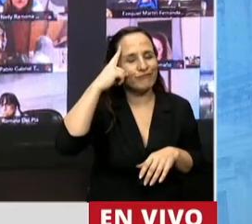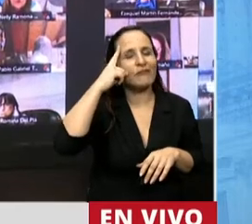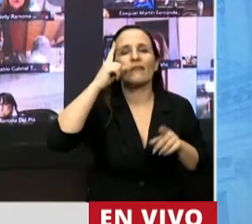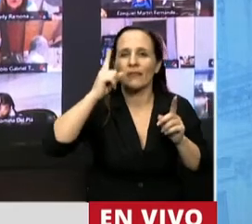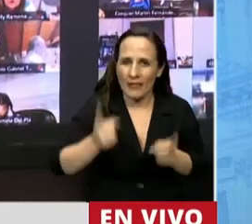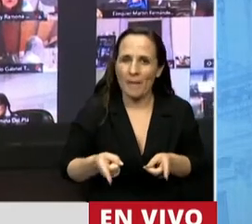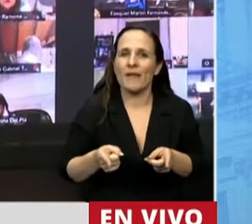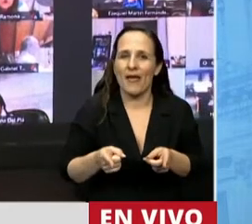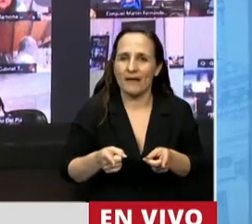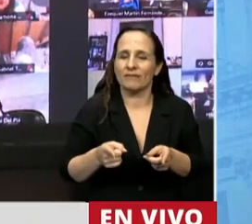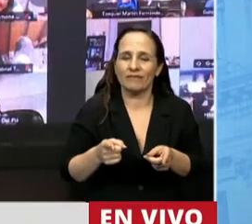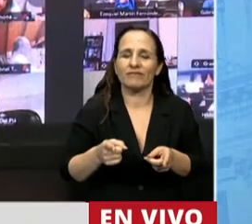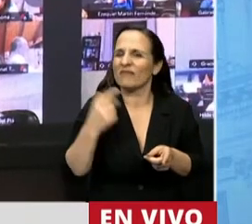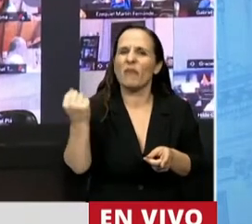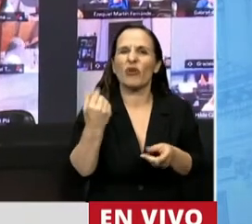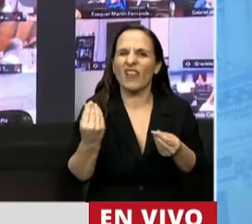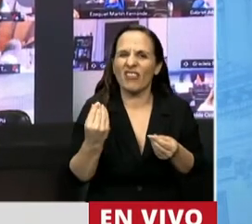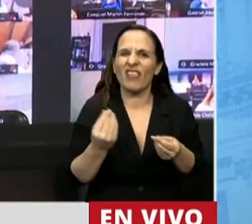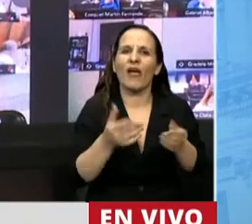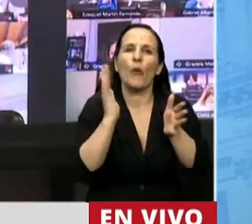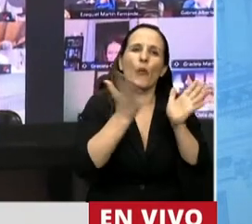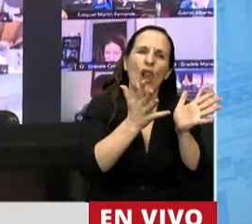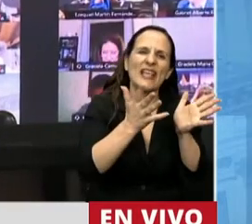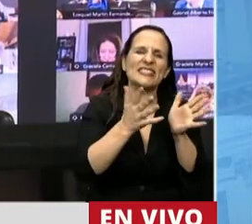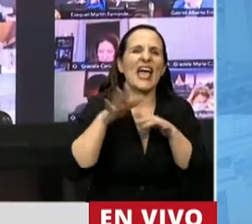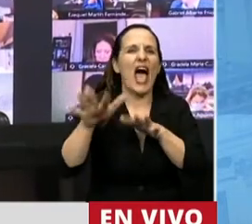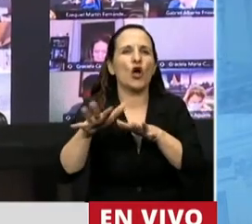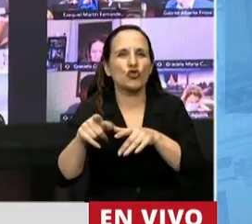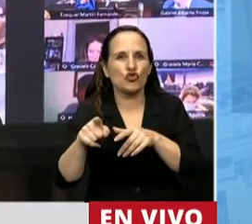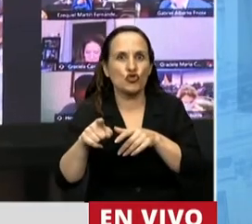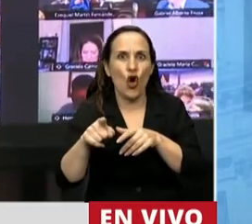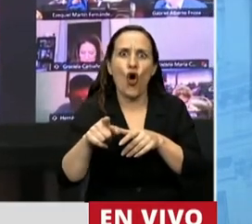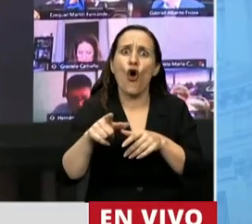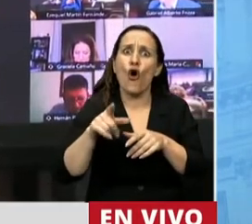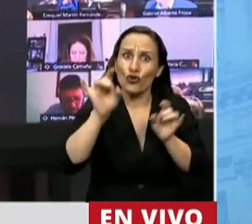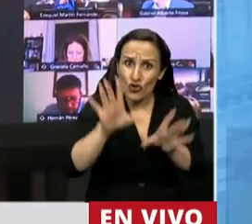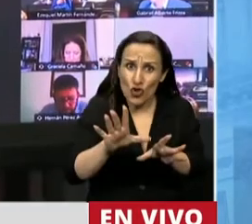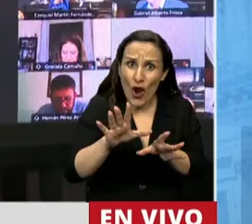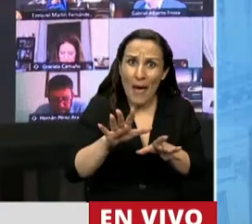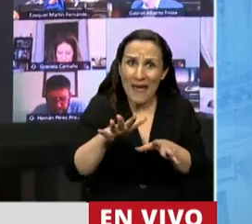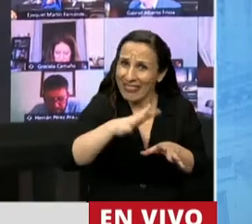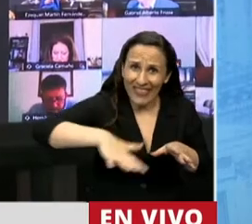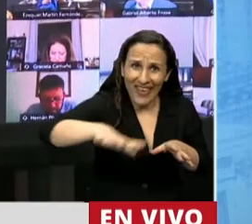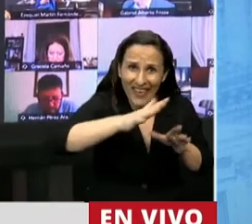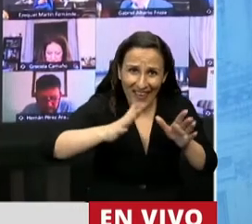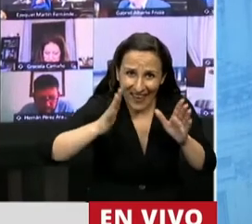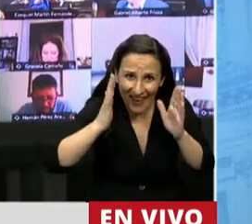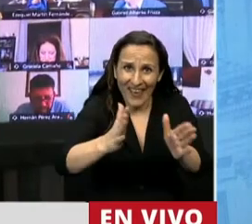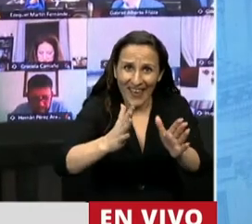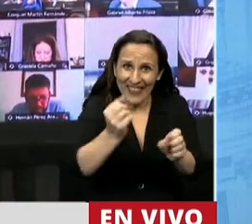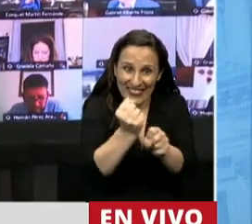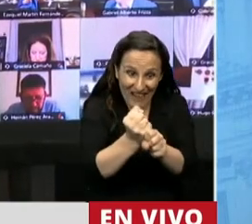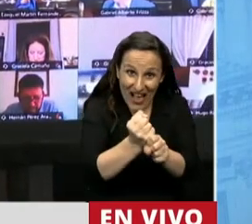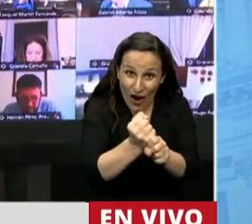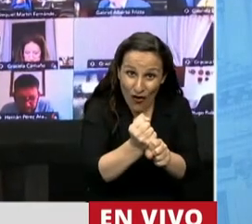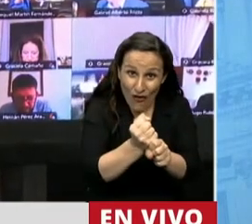también las figuras de violencia de acoso no solo en el ámbito específicamente donde se realizan las tareas,